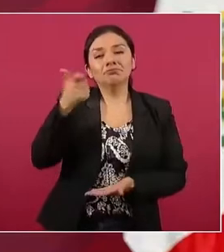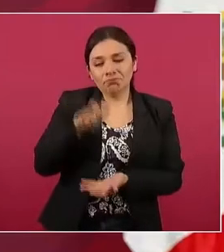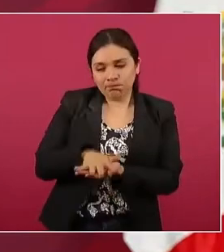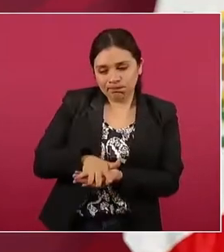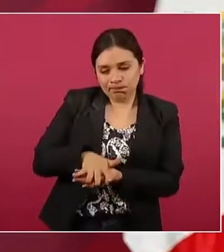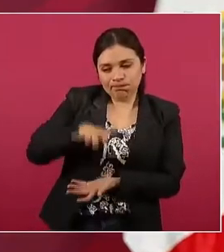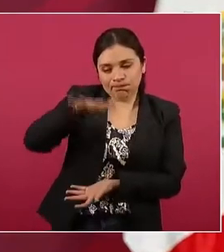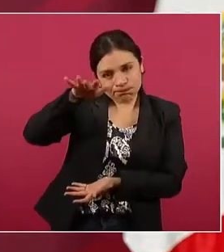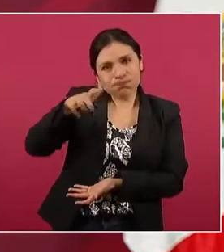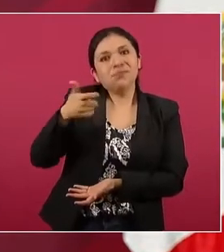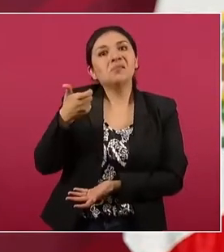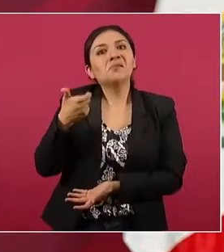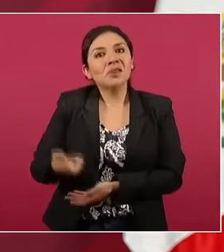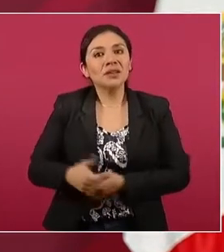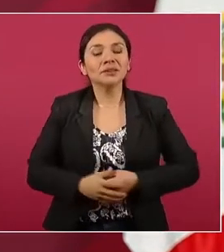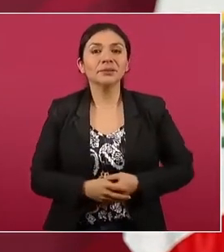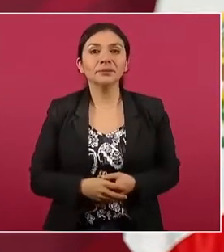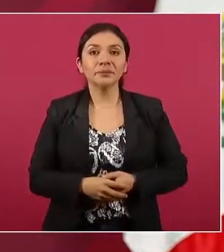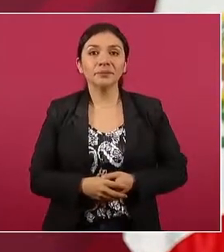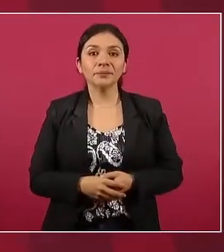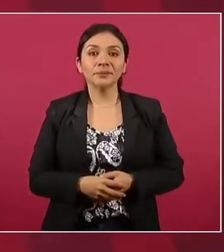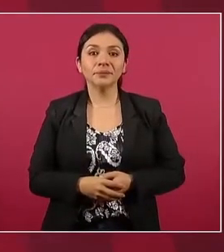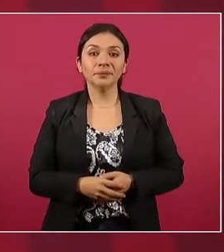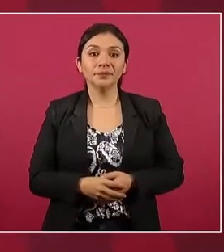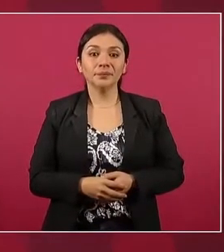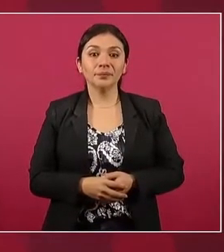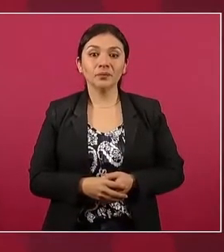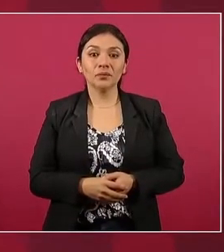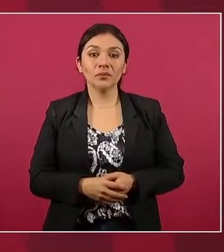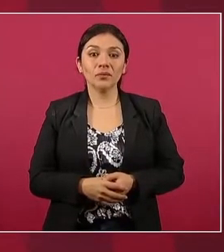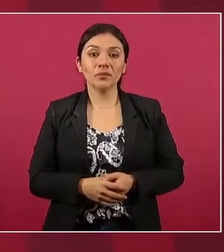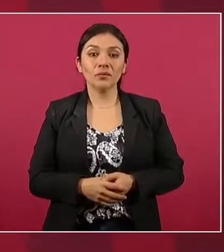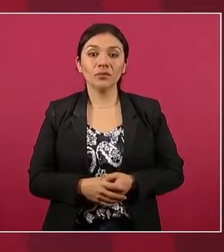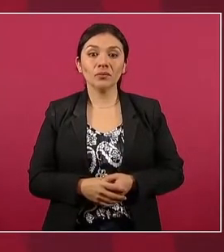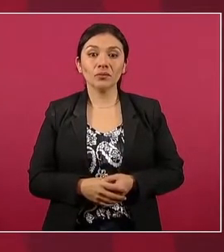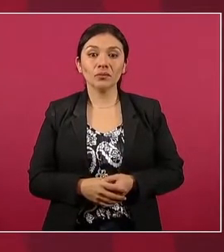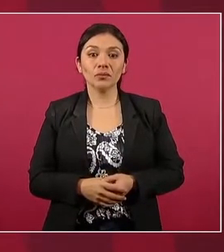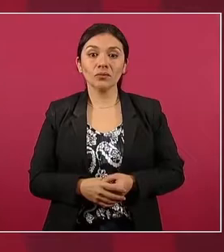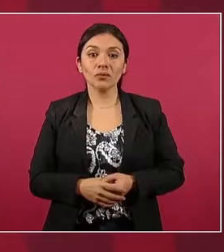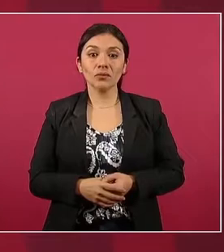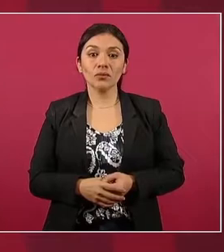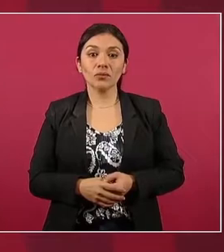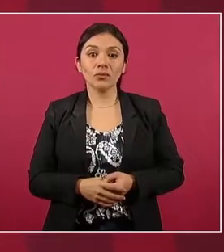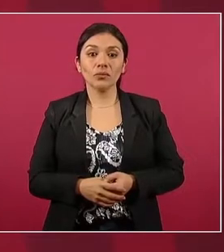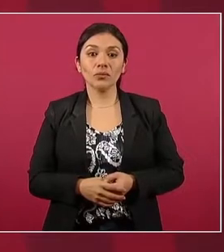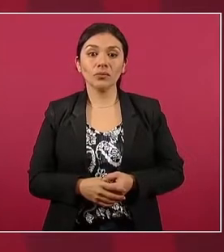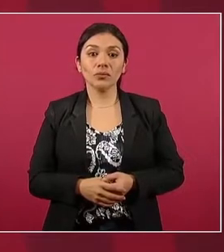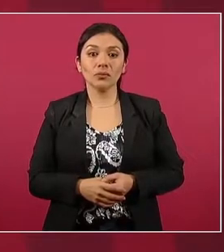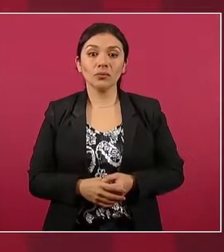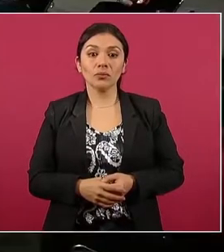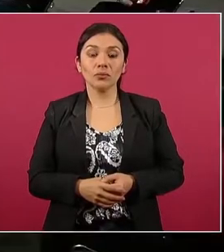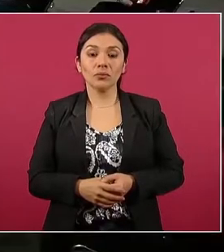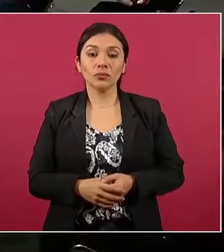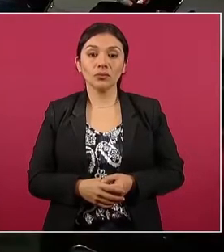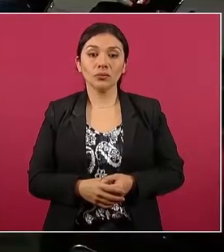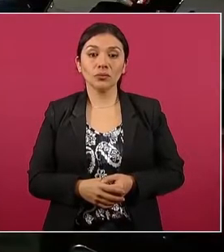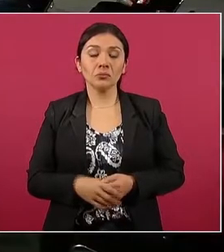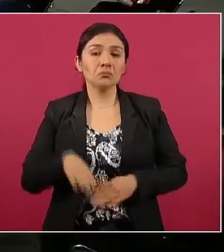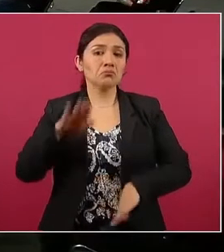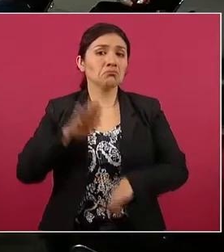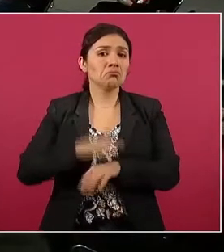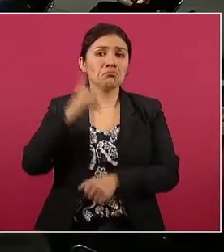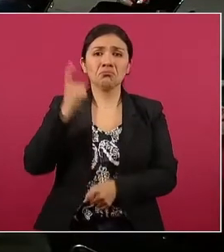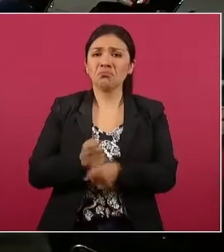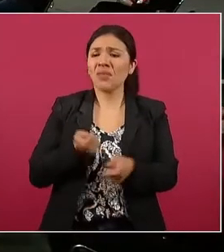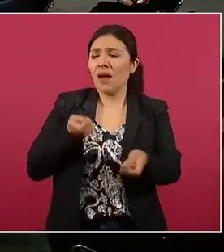toda la manipulación en las